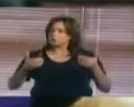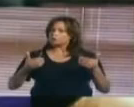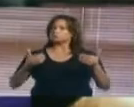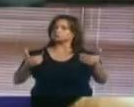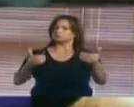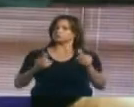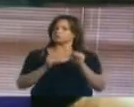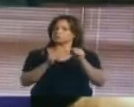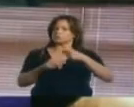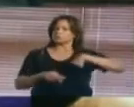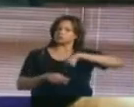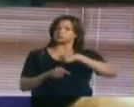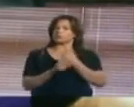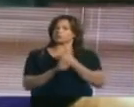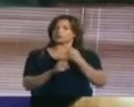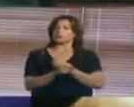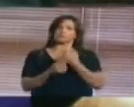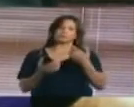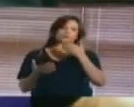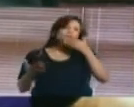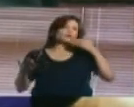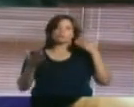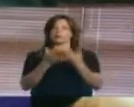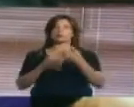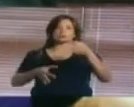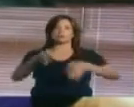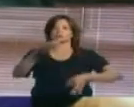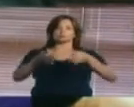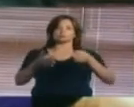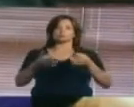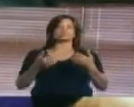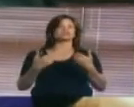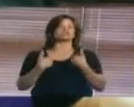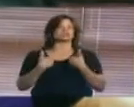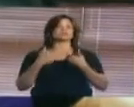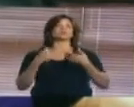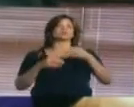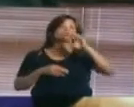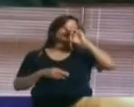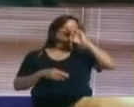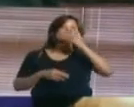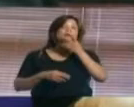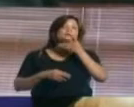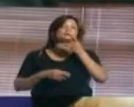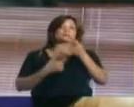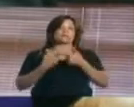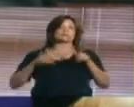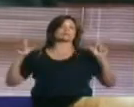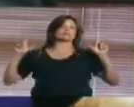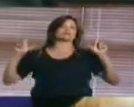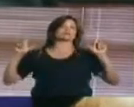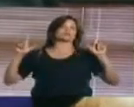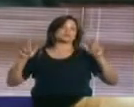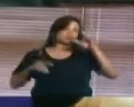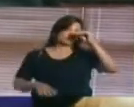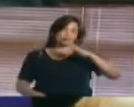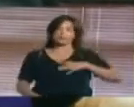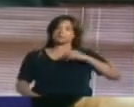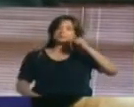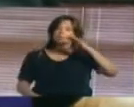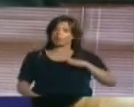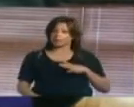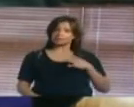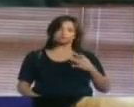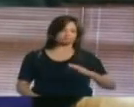Sigamos trabajando por una buena justicia y tendremos una patria libre y de hombres y mujeres